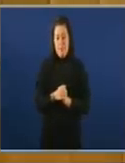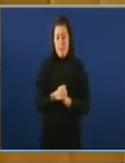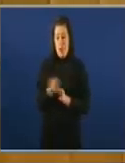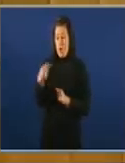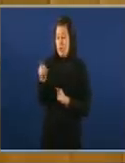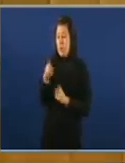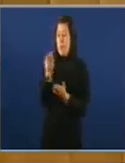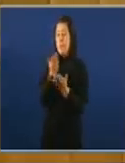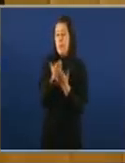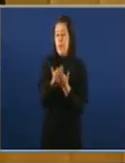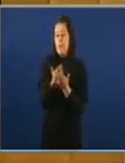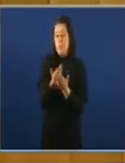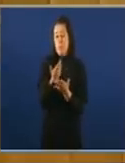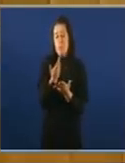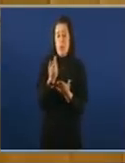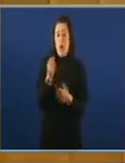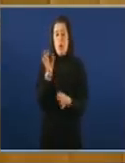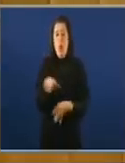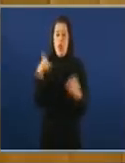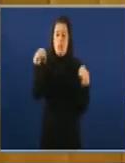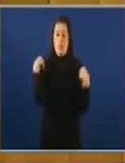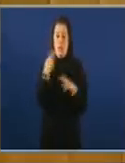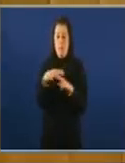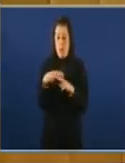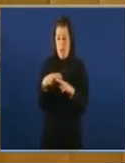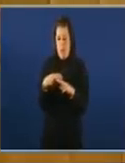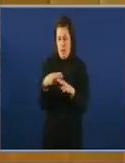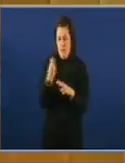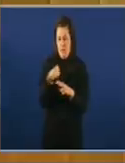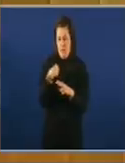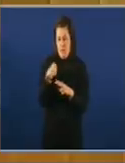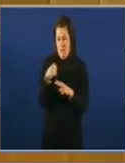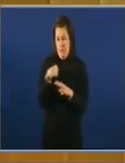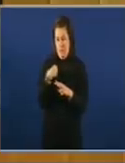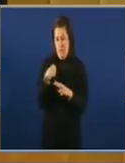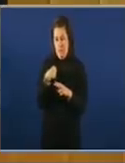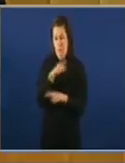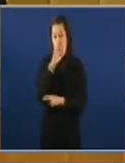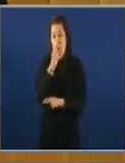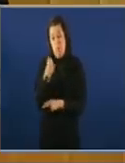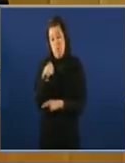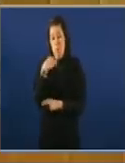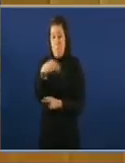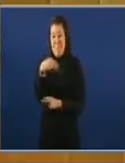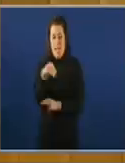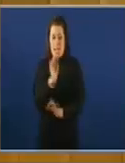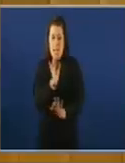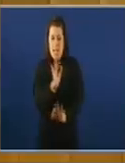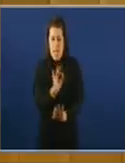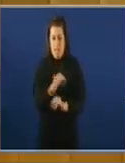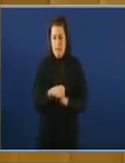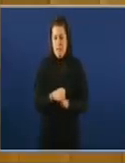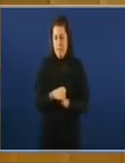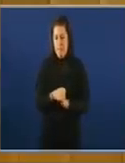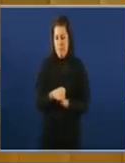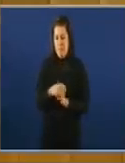Vostedes piden responsabilidade política responsabilidade política é polo exercicio do goberno, polo exercicio do cargo que se ocupa. Isto está coñecido na